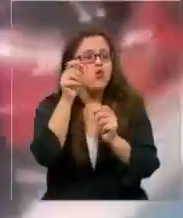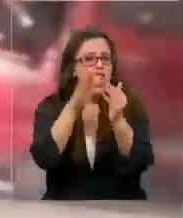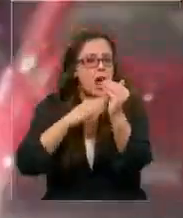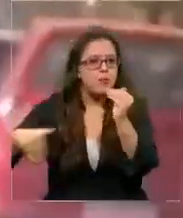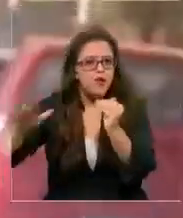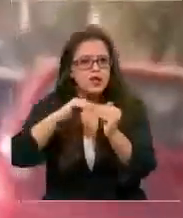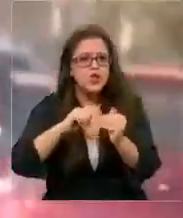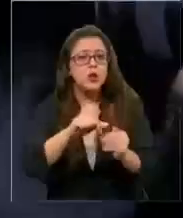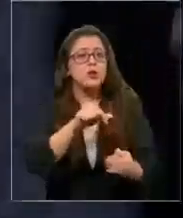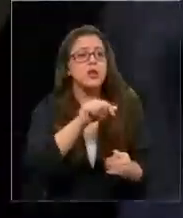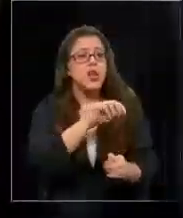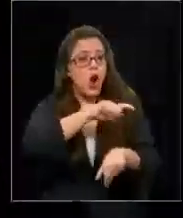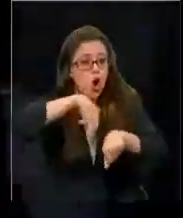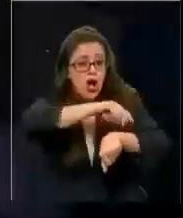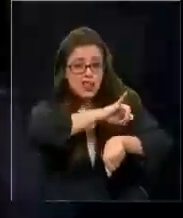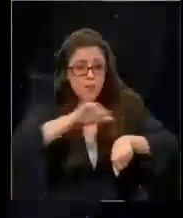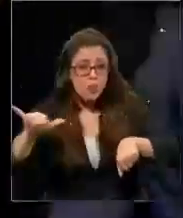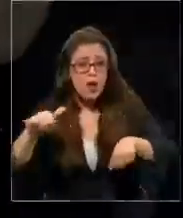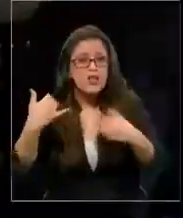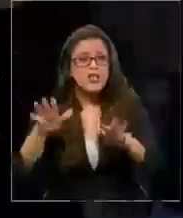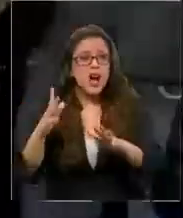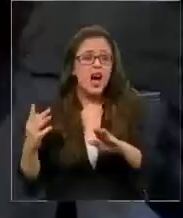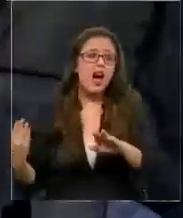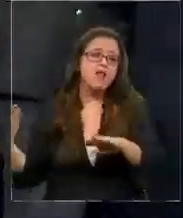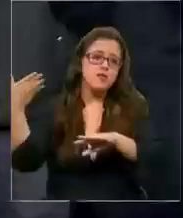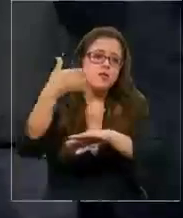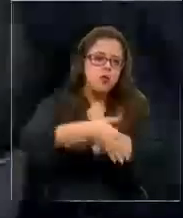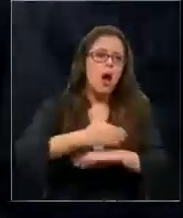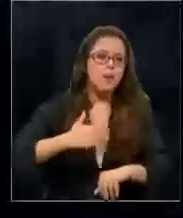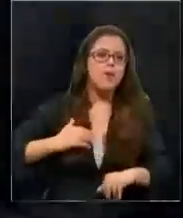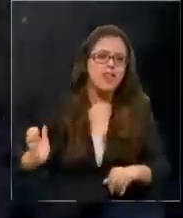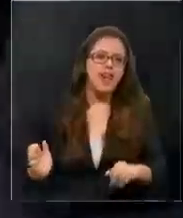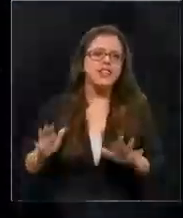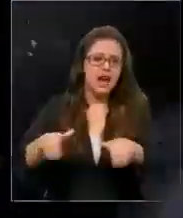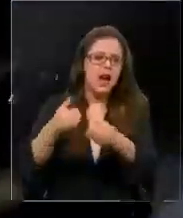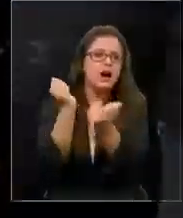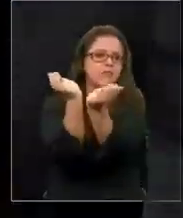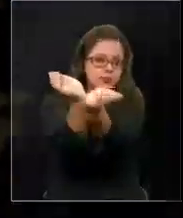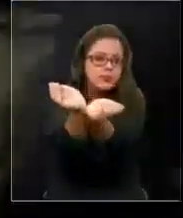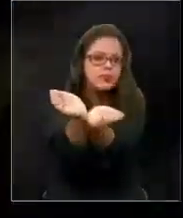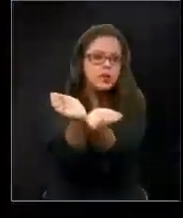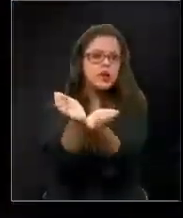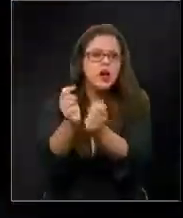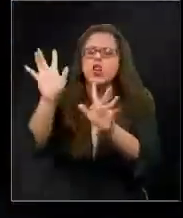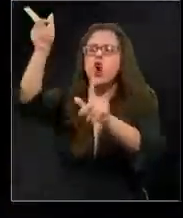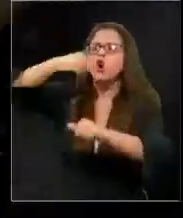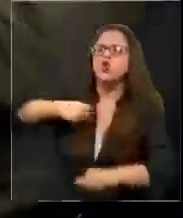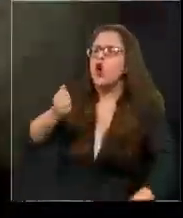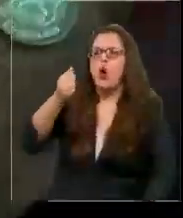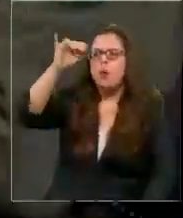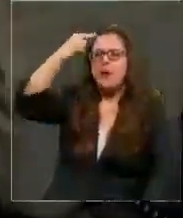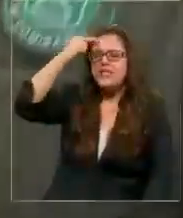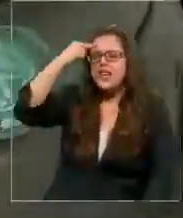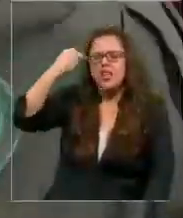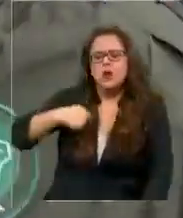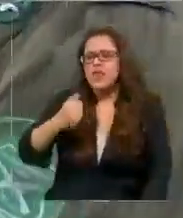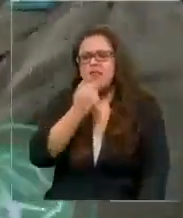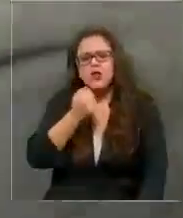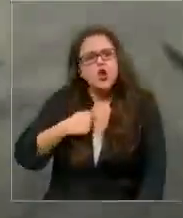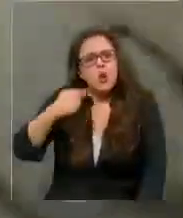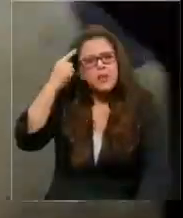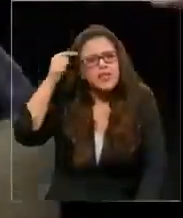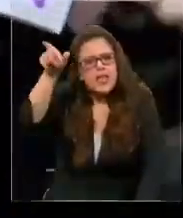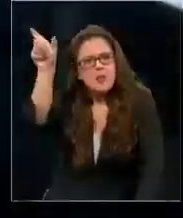entregaría a la PDI. Lo confundí con un sicario. Equevoqué porque pensaba que era sicario. En dos